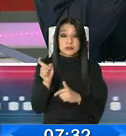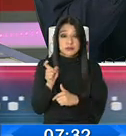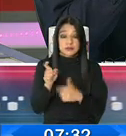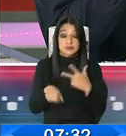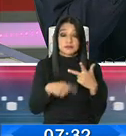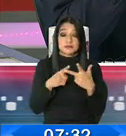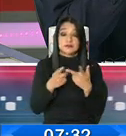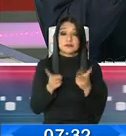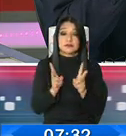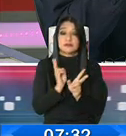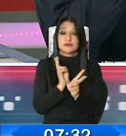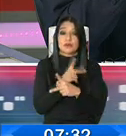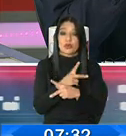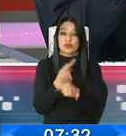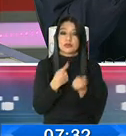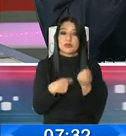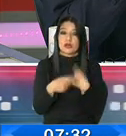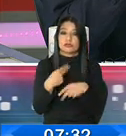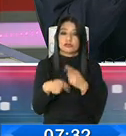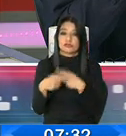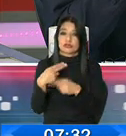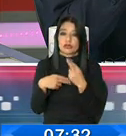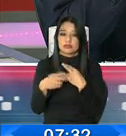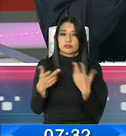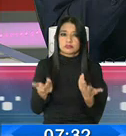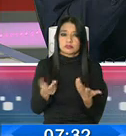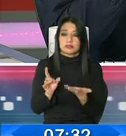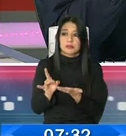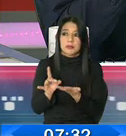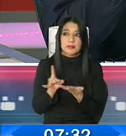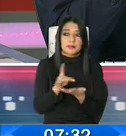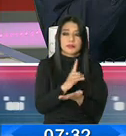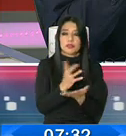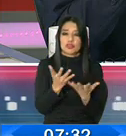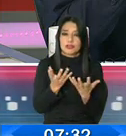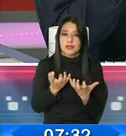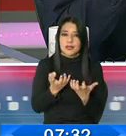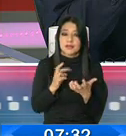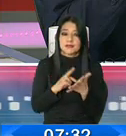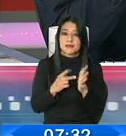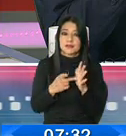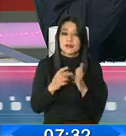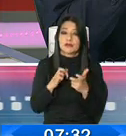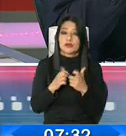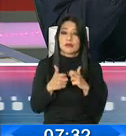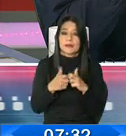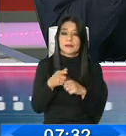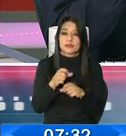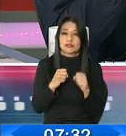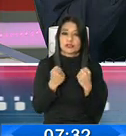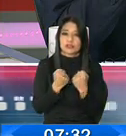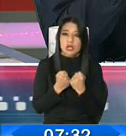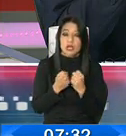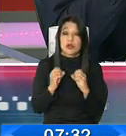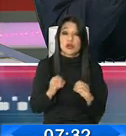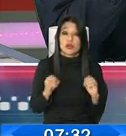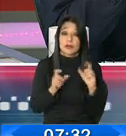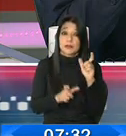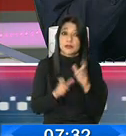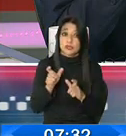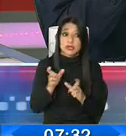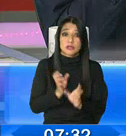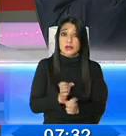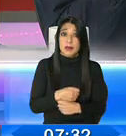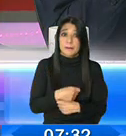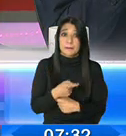tema productivo. No queremos que existan despidos porque eso ocasiona un problema social y obviamente puede haber hasta gente que se muera de